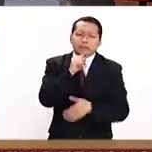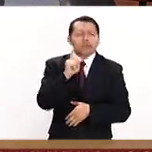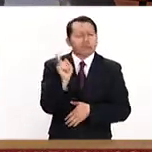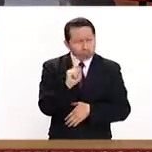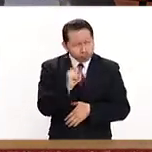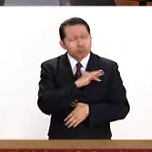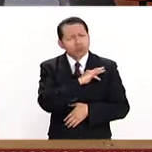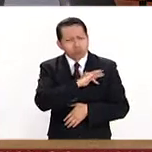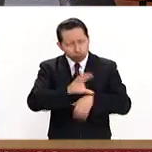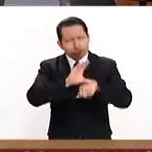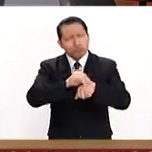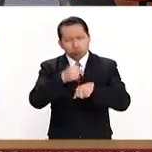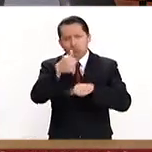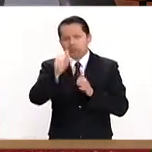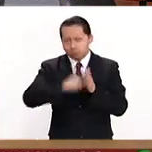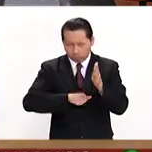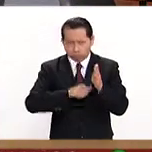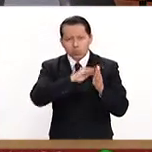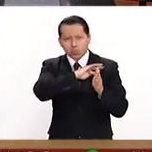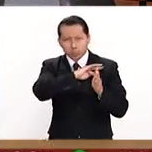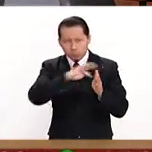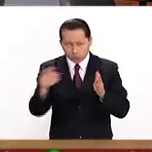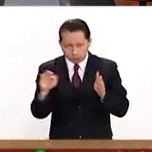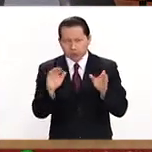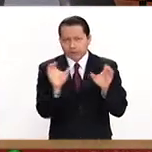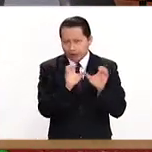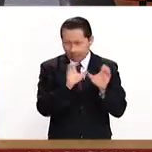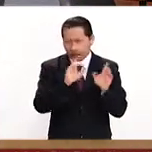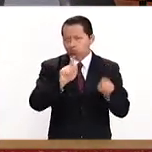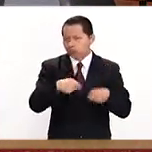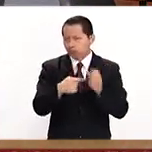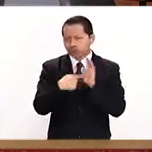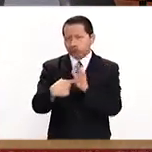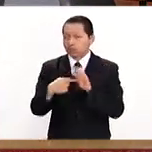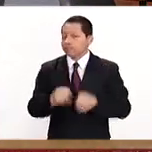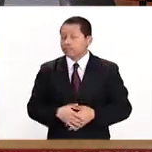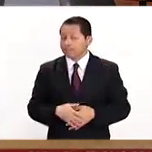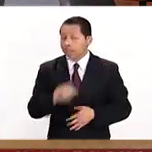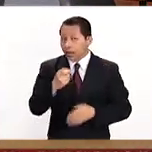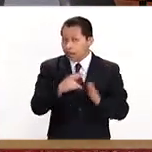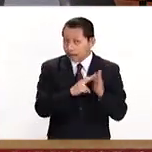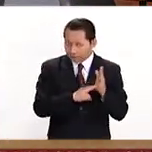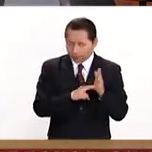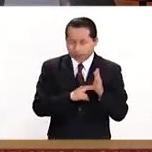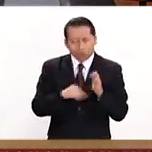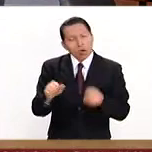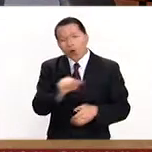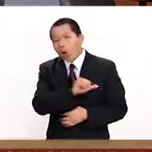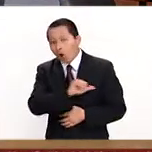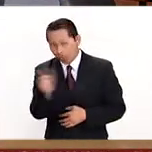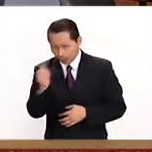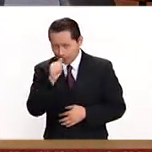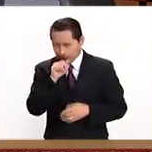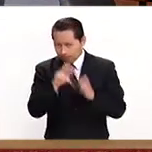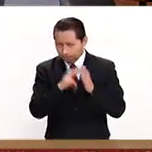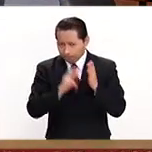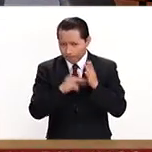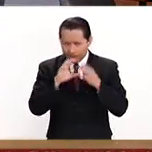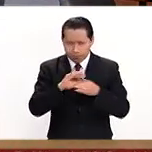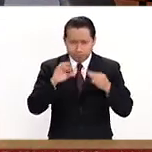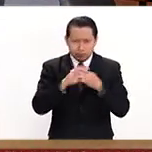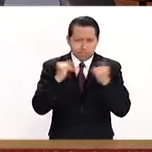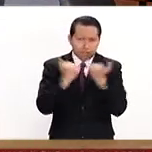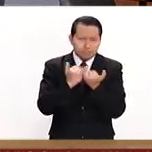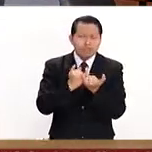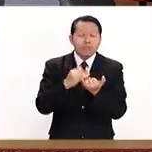damos esta prórroga de seis meses para que lo puedan ellos entregar. Este es uno de los requisitos. Otro de requisitos que se tienen es que deben de contar